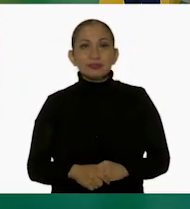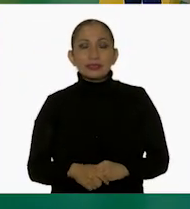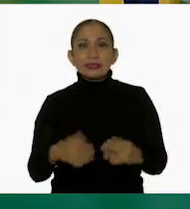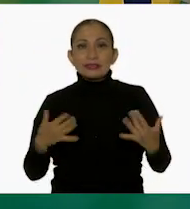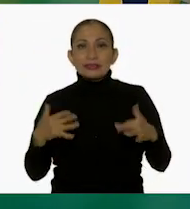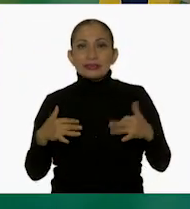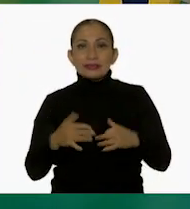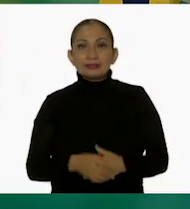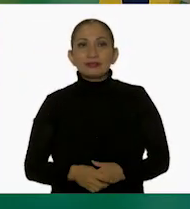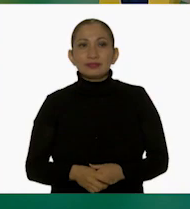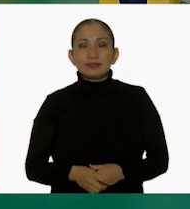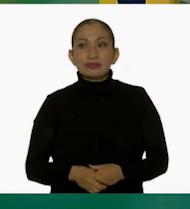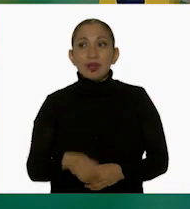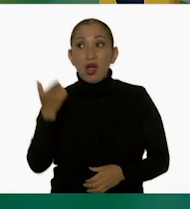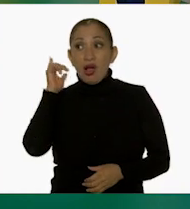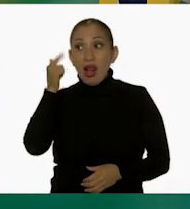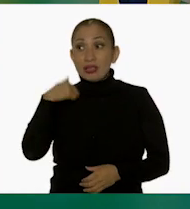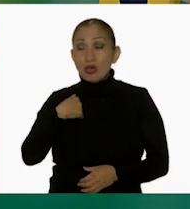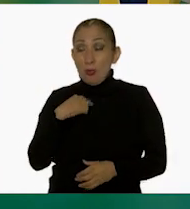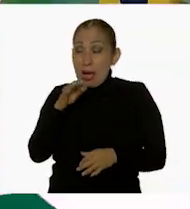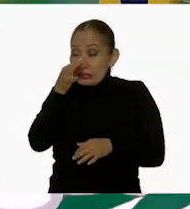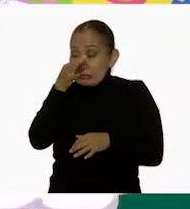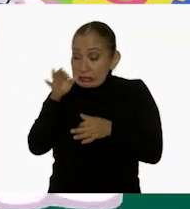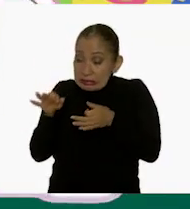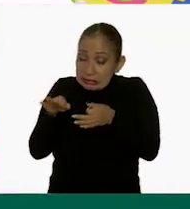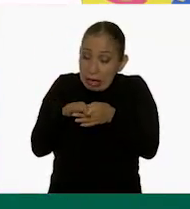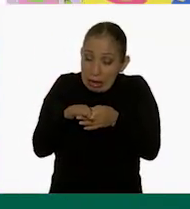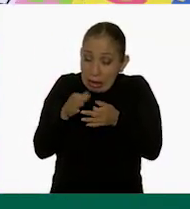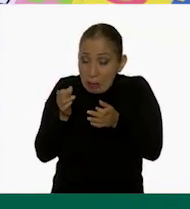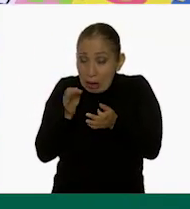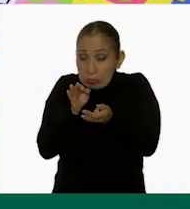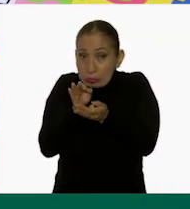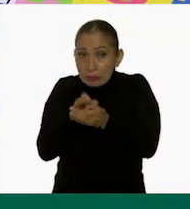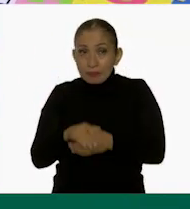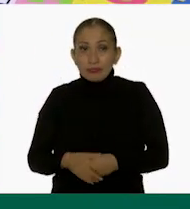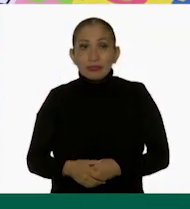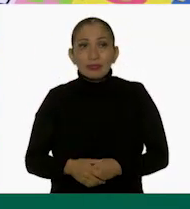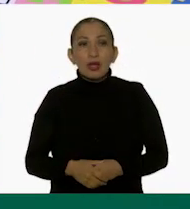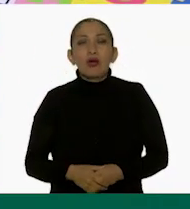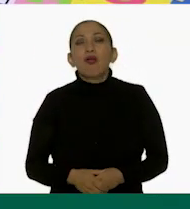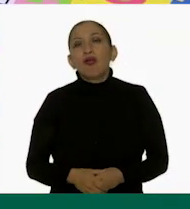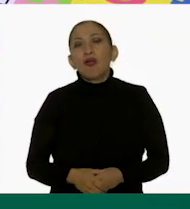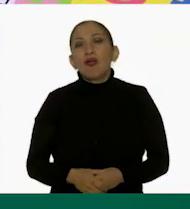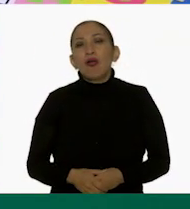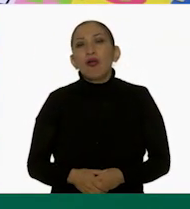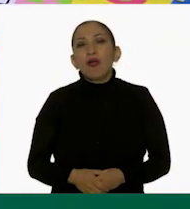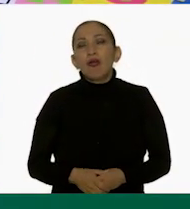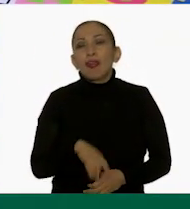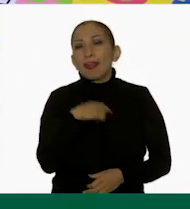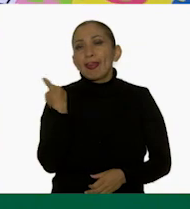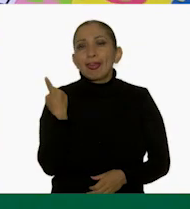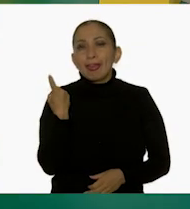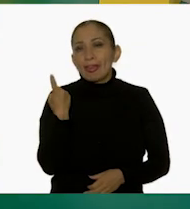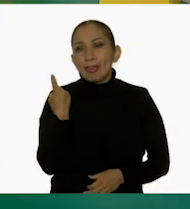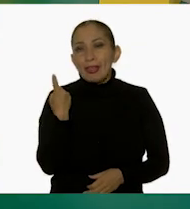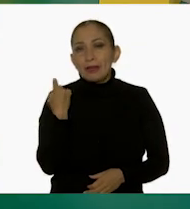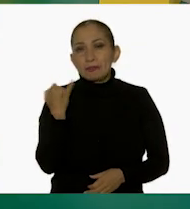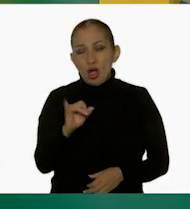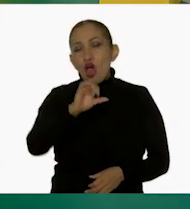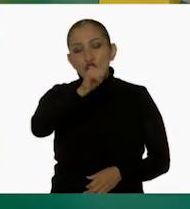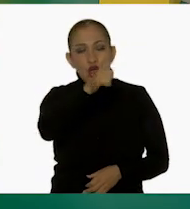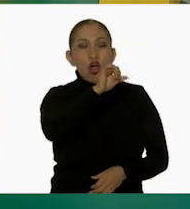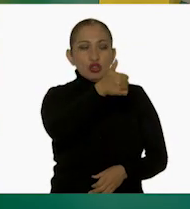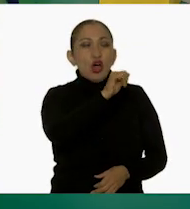ay. Espero llegar más cerquita que tú. ¡Ay, no! ¡Wua, wua! ¡Ay, no! ¡Otra